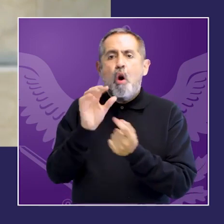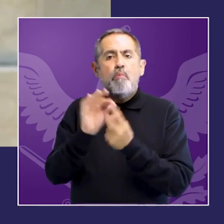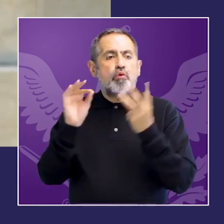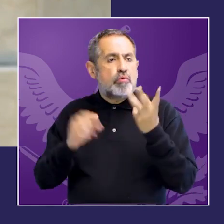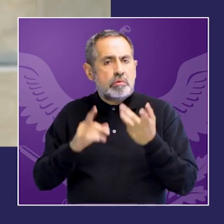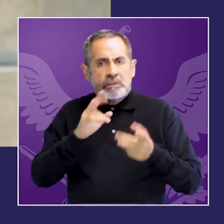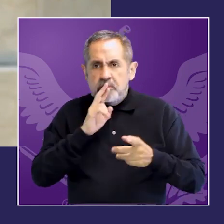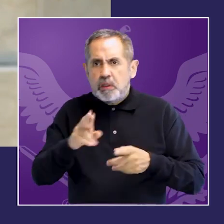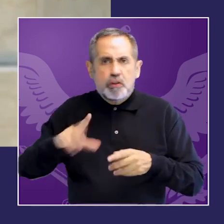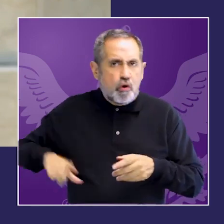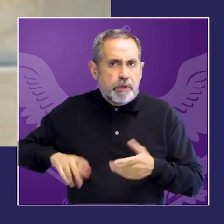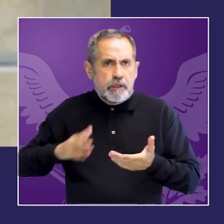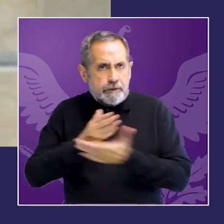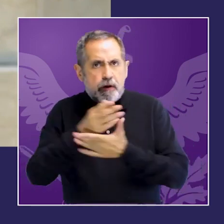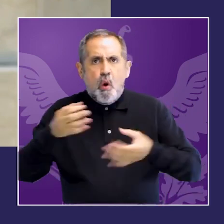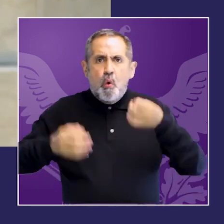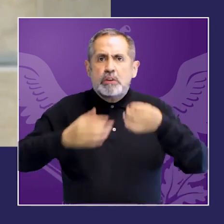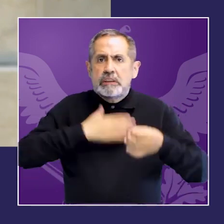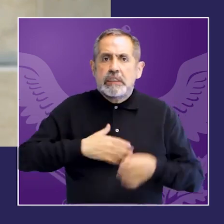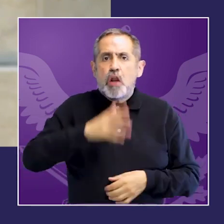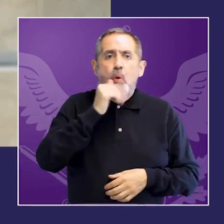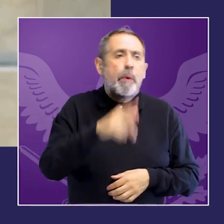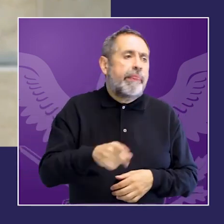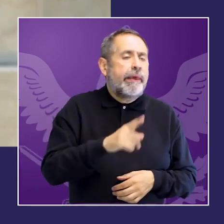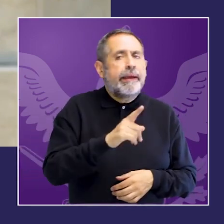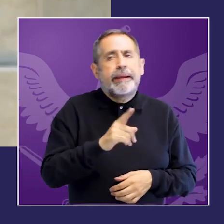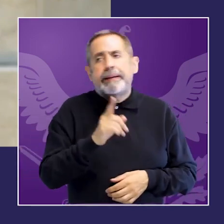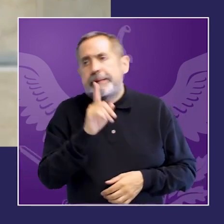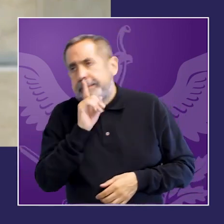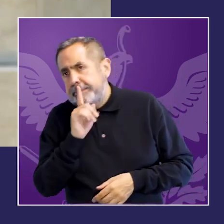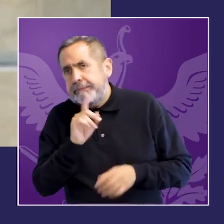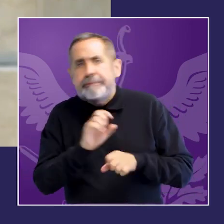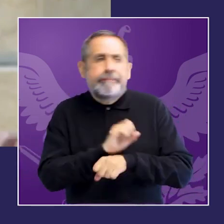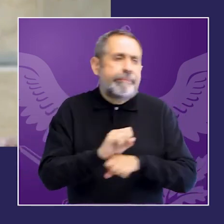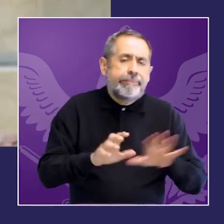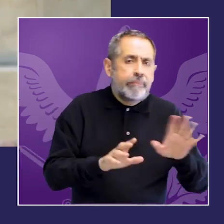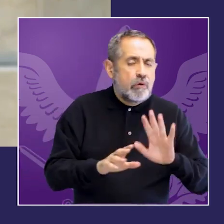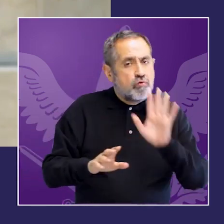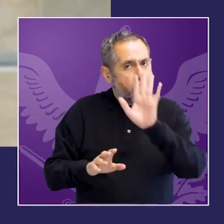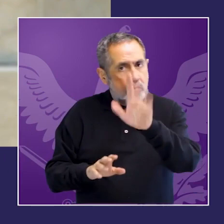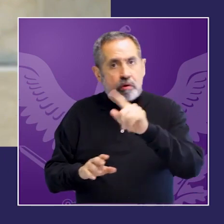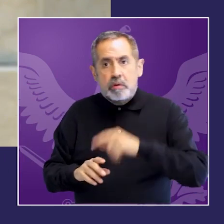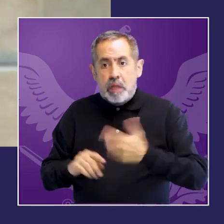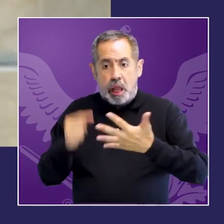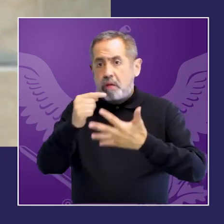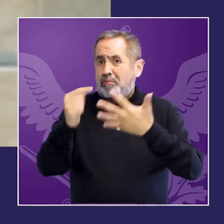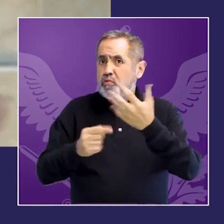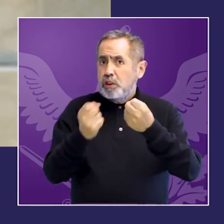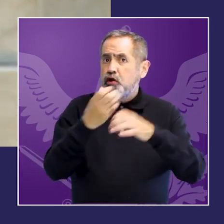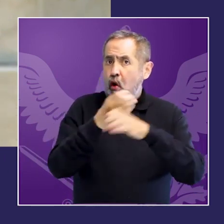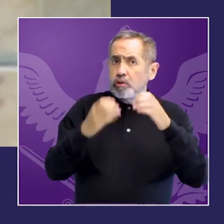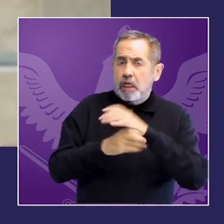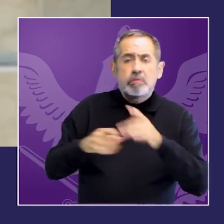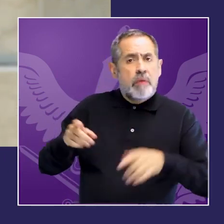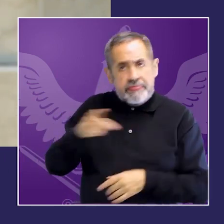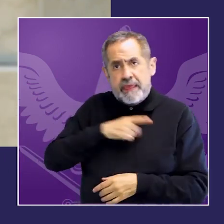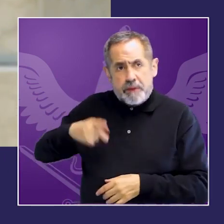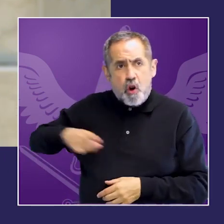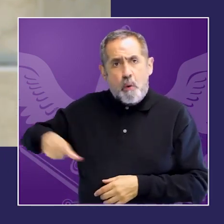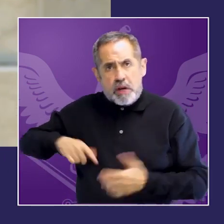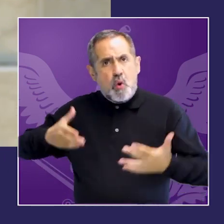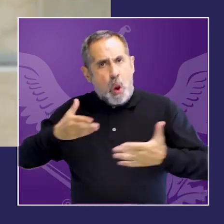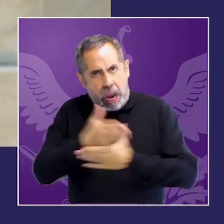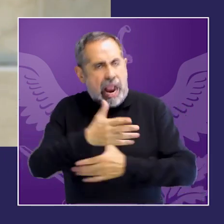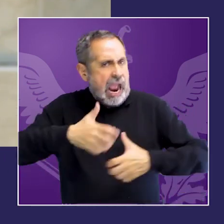digamos las alternativas de la respuesta de la justicia no puede ser entre la nada o la condena penal en el medio hay un montón de cosas